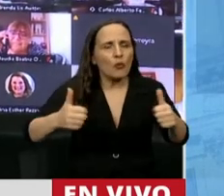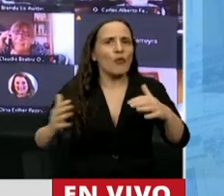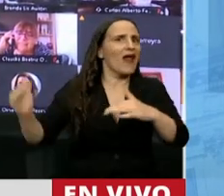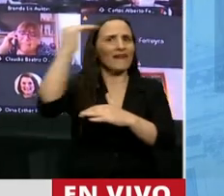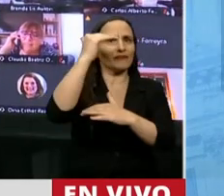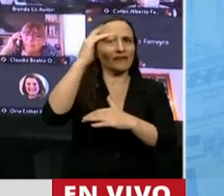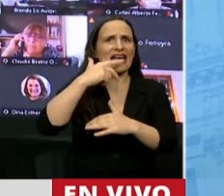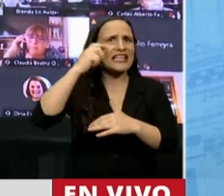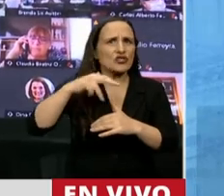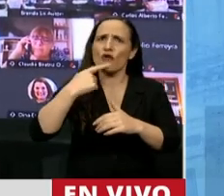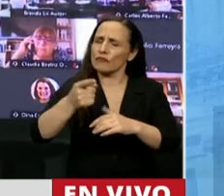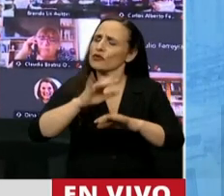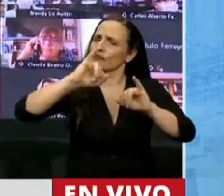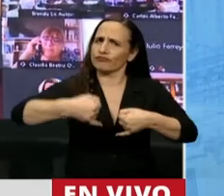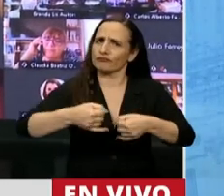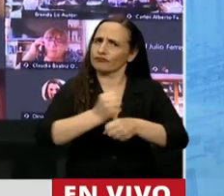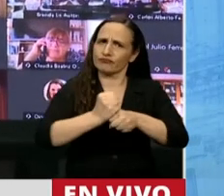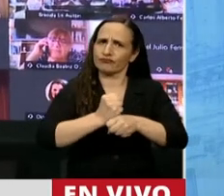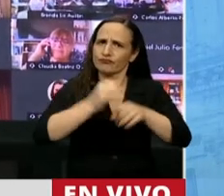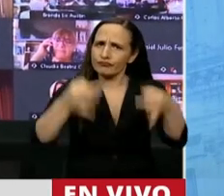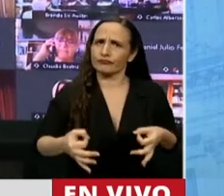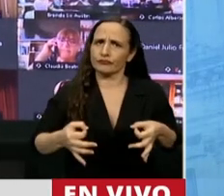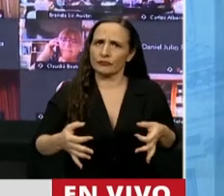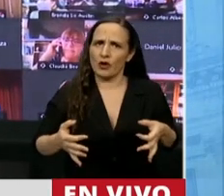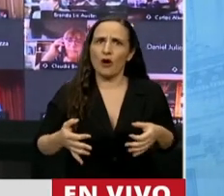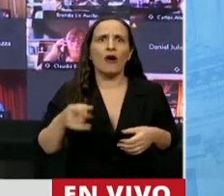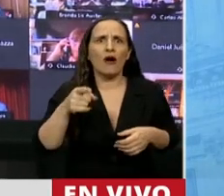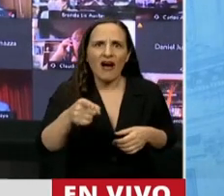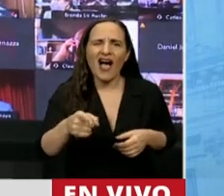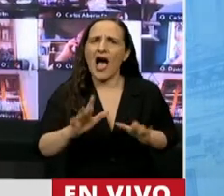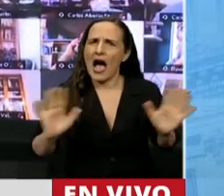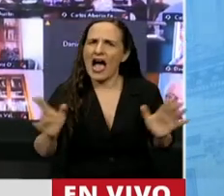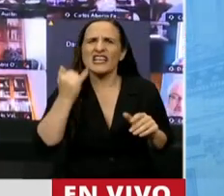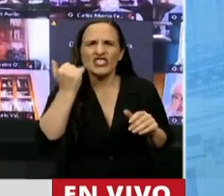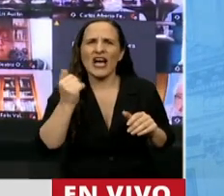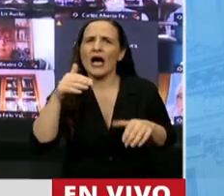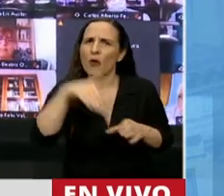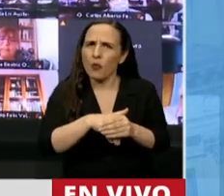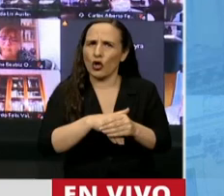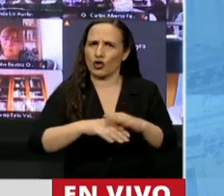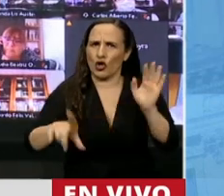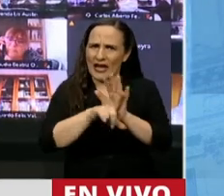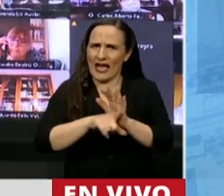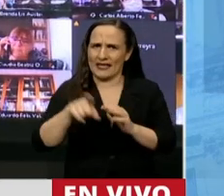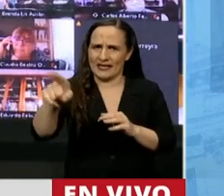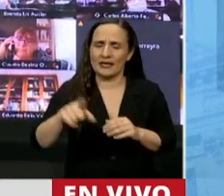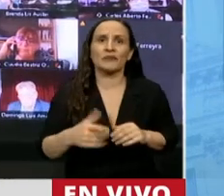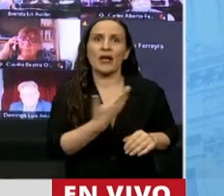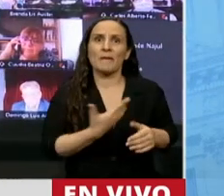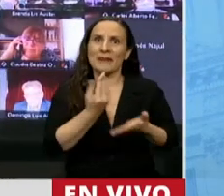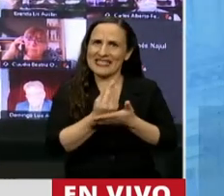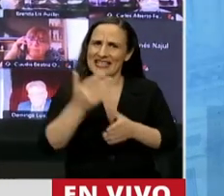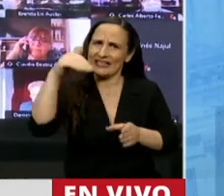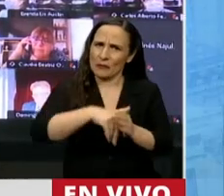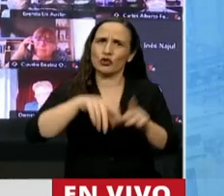juicios van a seguir y ya termino. Y usted votó ese proyecto, Presidenta. Usted votó esa ley. Y el Presidente de la Cámara